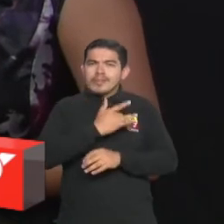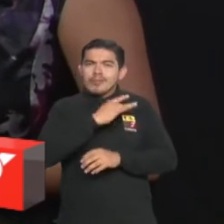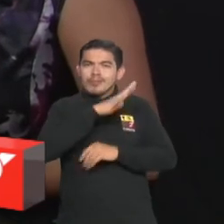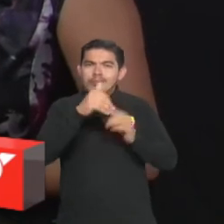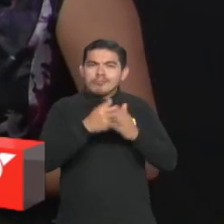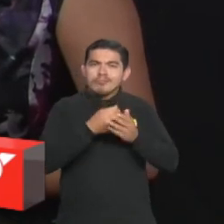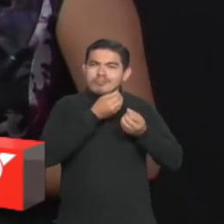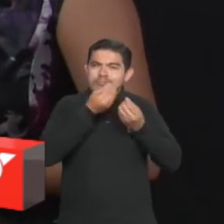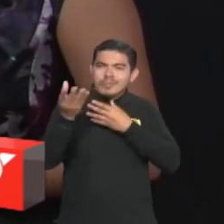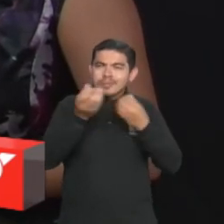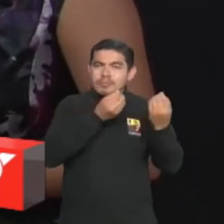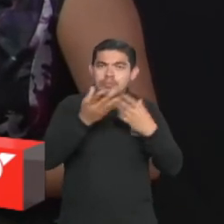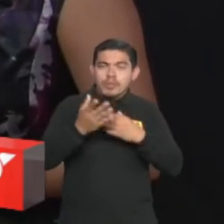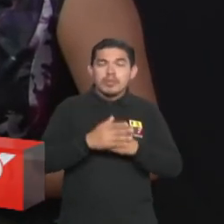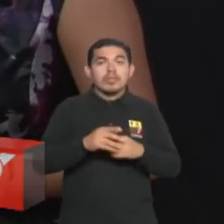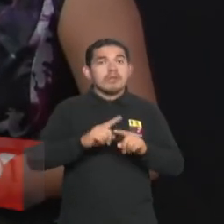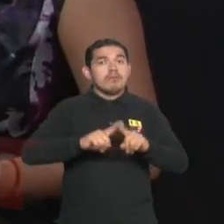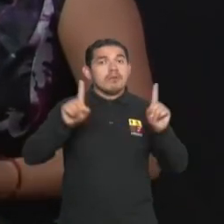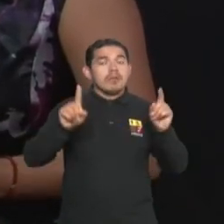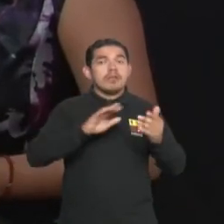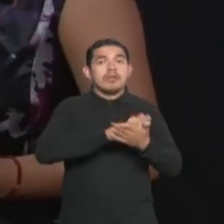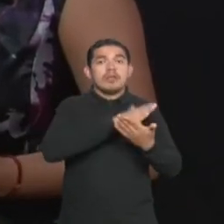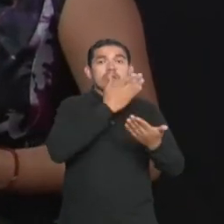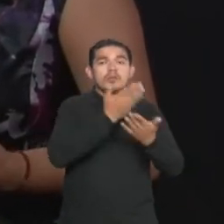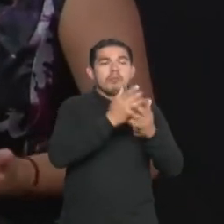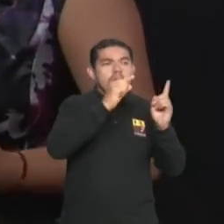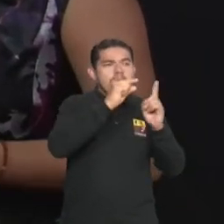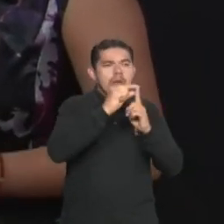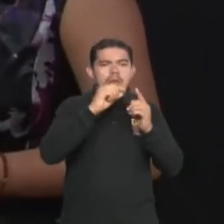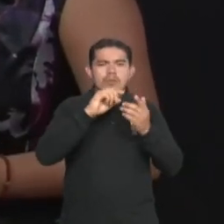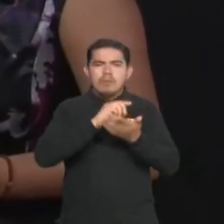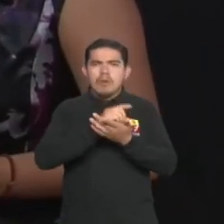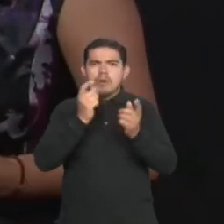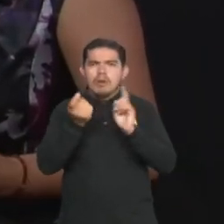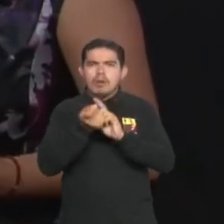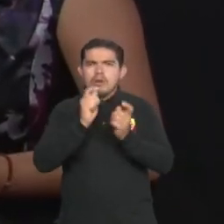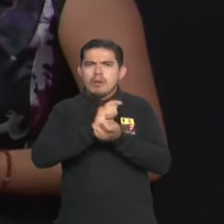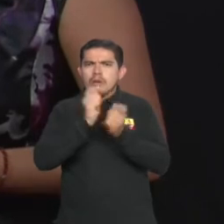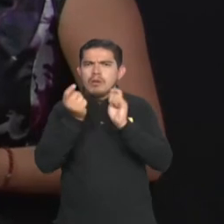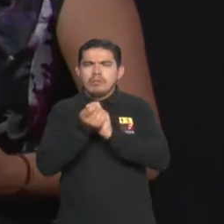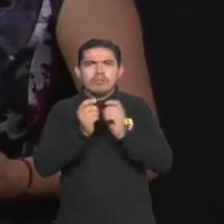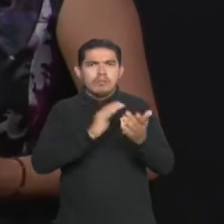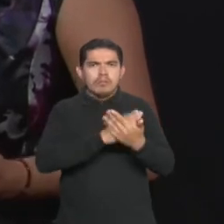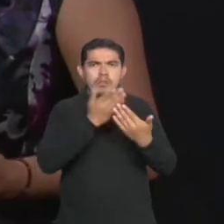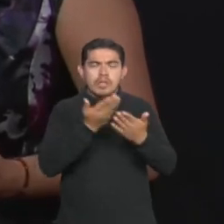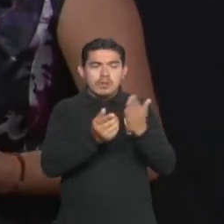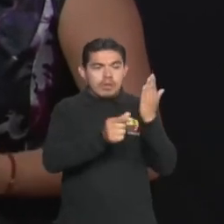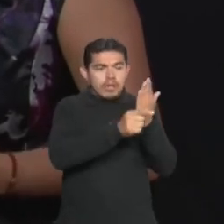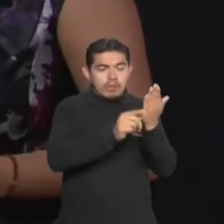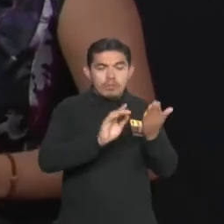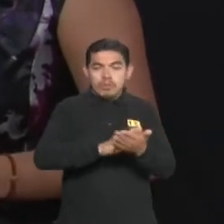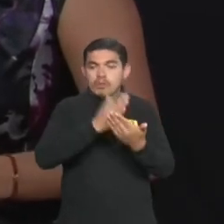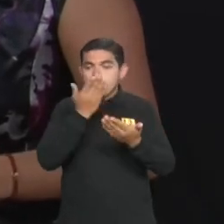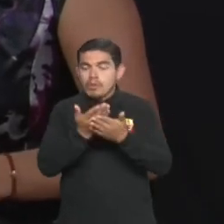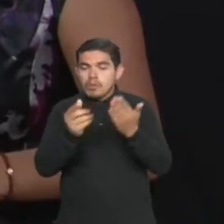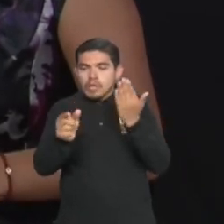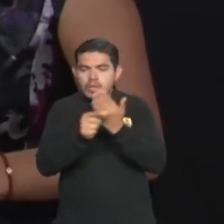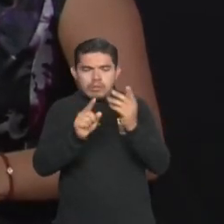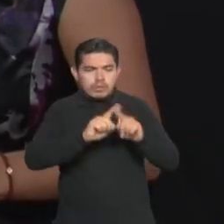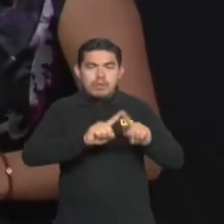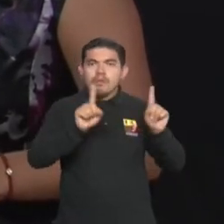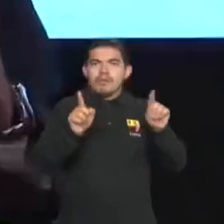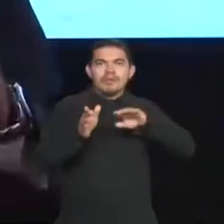traducción en una lengua oral a otra lengua oral, como traducir texto a texto. Nosotros interpretamos el sentido de la lengua de señas.